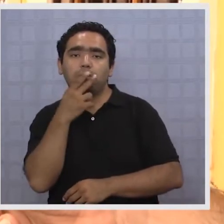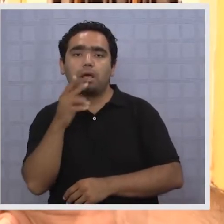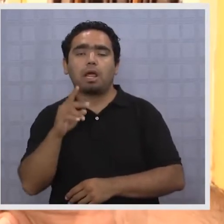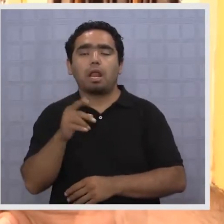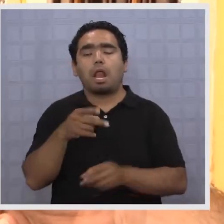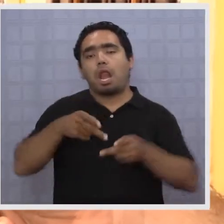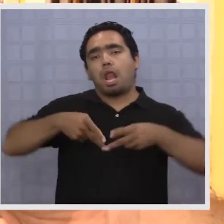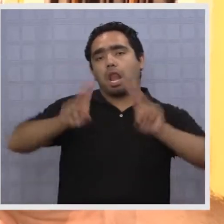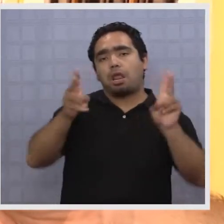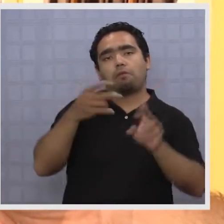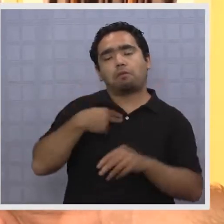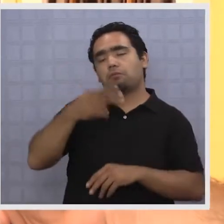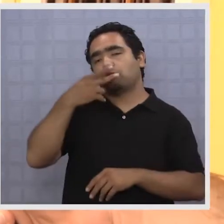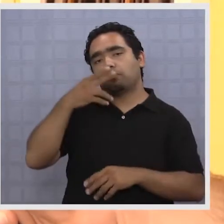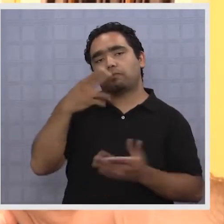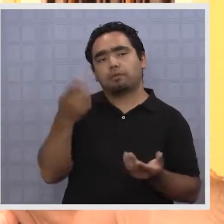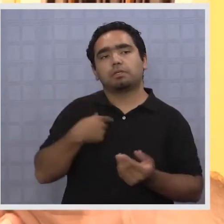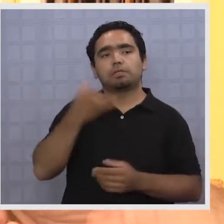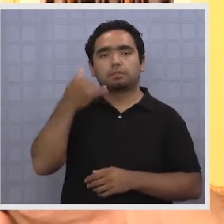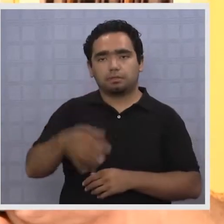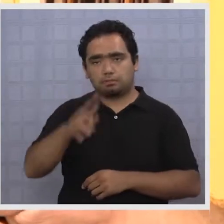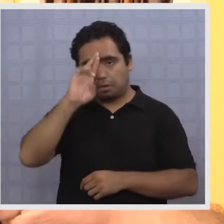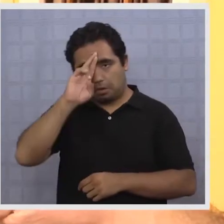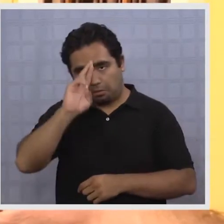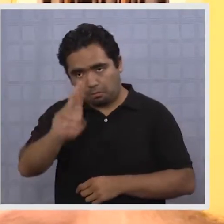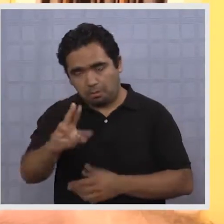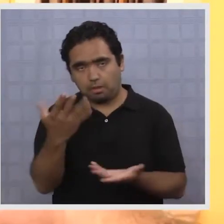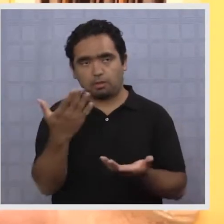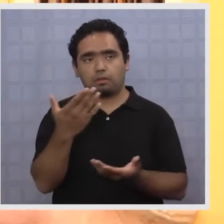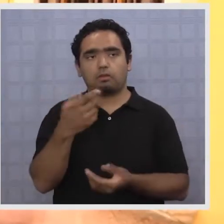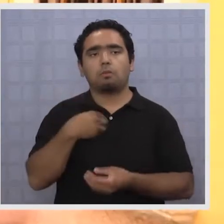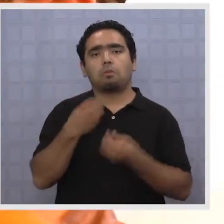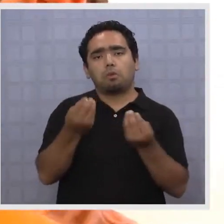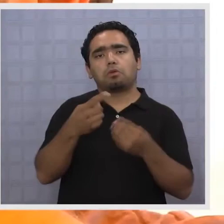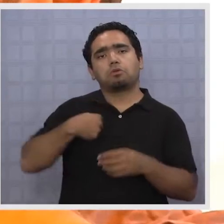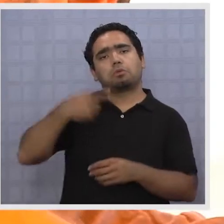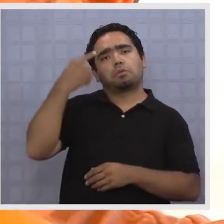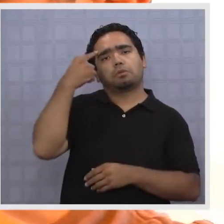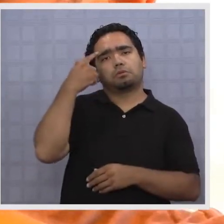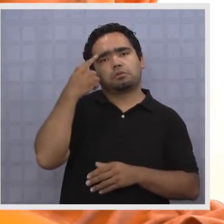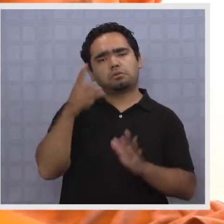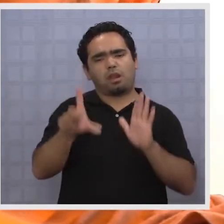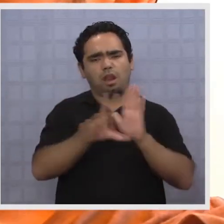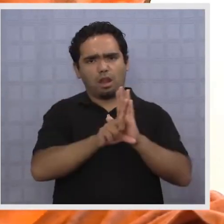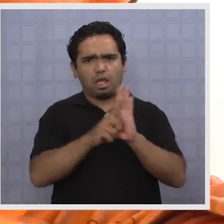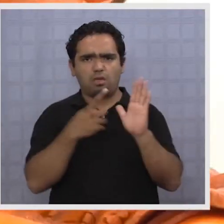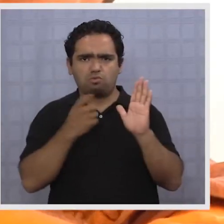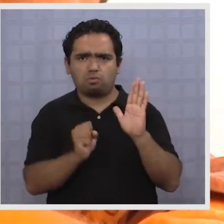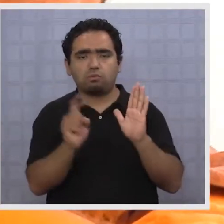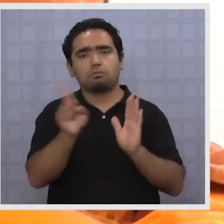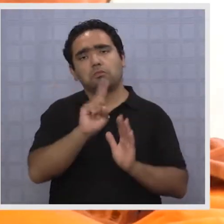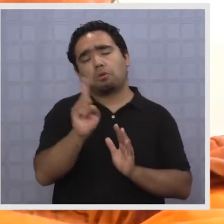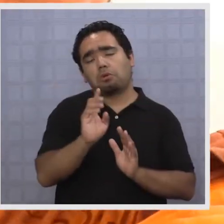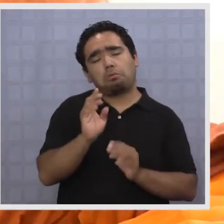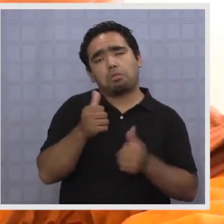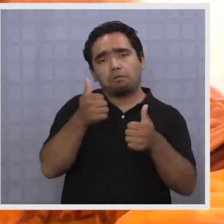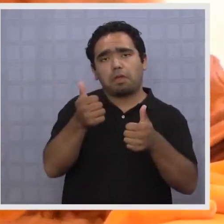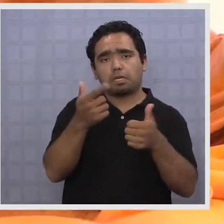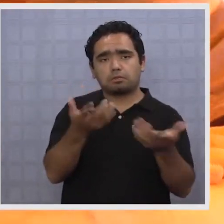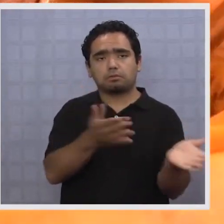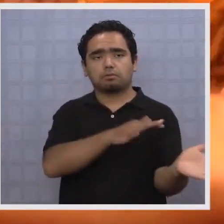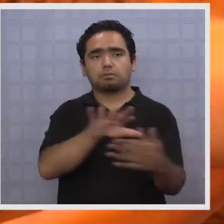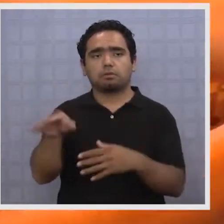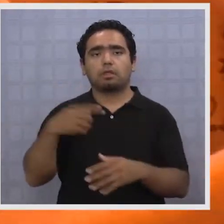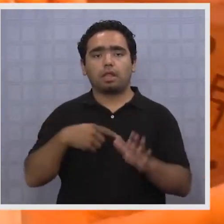tiene libre decisión de hacerlo, siempre respetando a los demás. Y bueno, a mí me parece que no debería endurecerse tanto, que estamos bien así. Con esta nueva